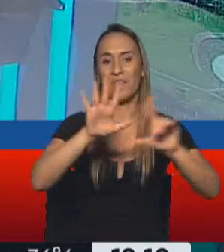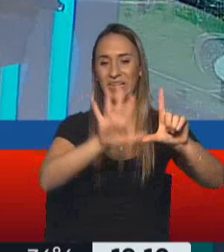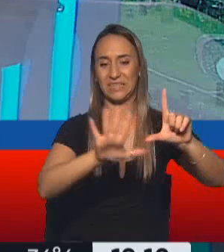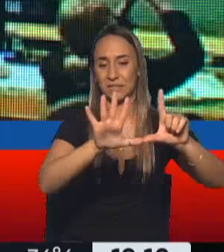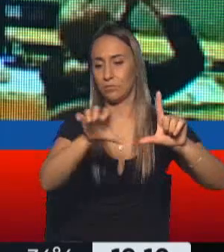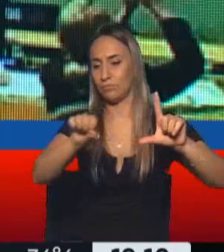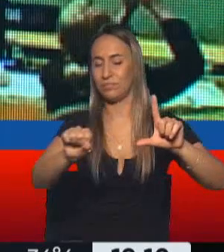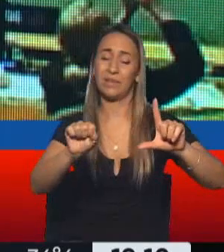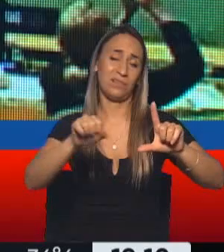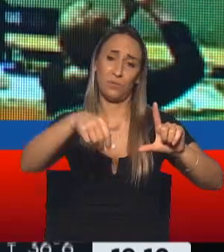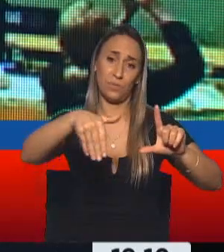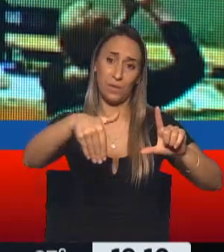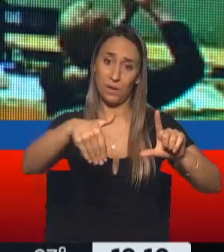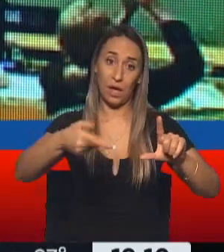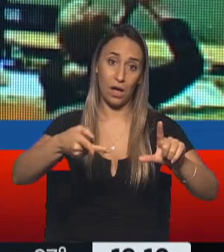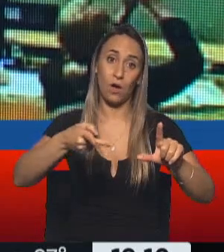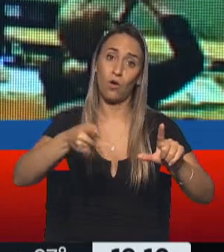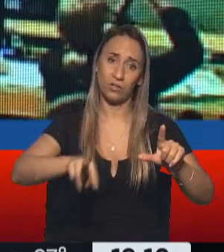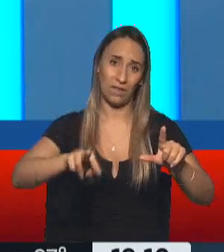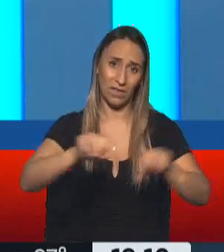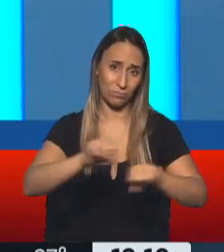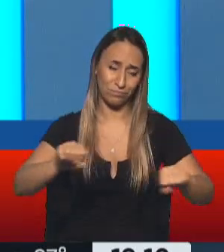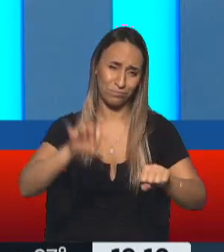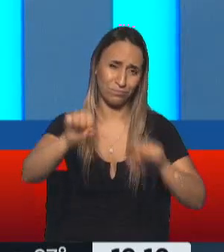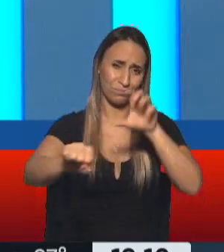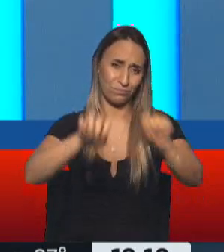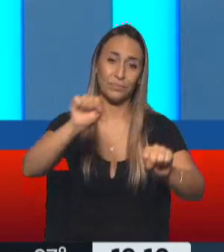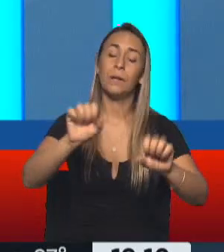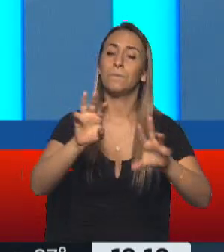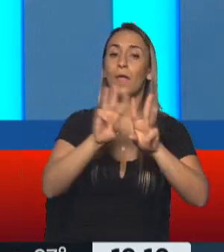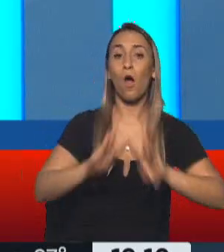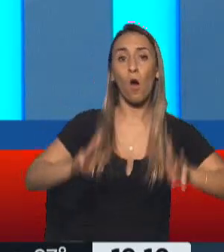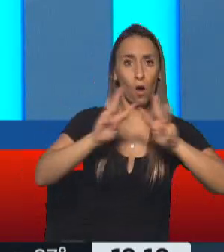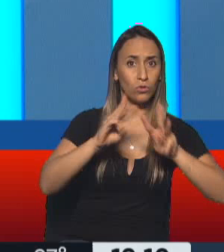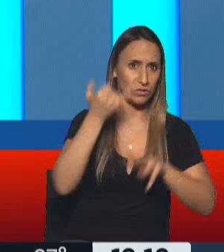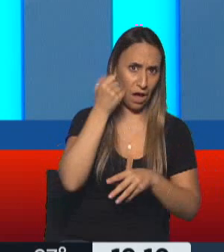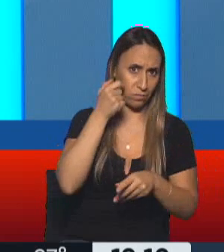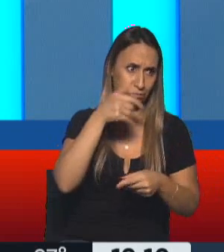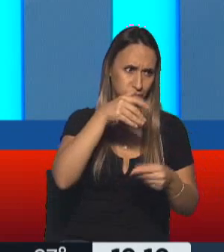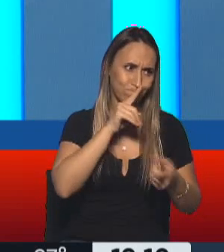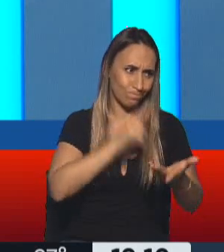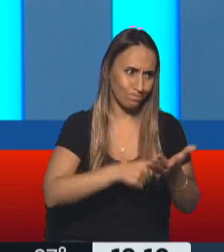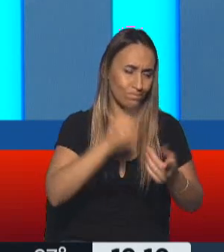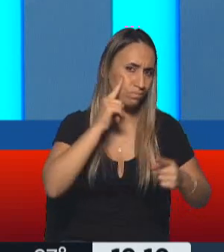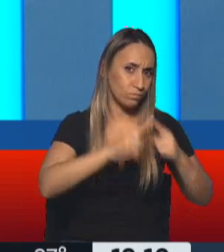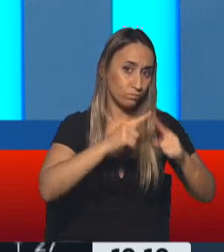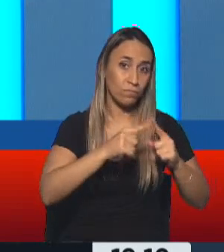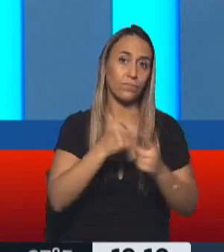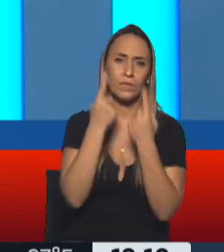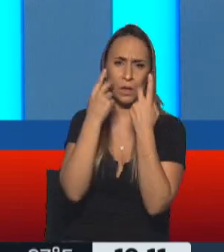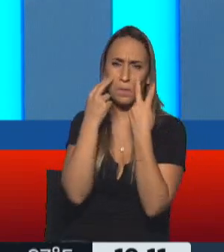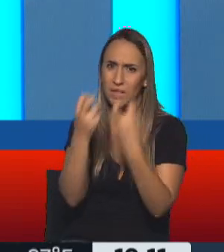en las próximas horas suceda algo similar. Claro, y cuando la ONU ha votado investigar la posible violación de derechos humanos en